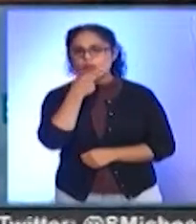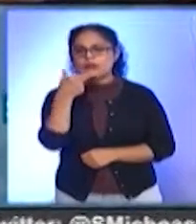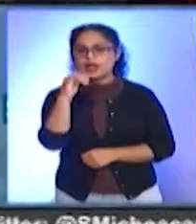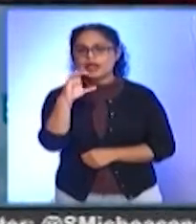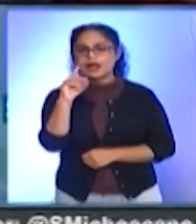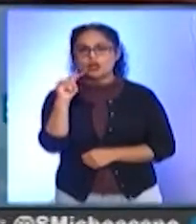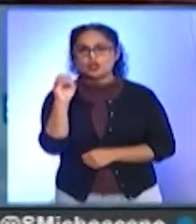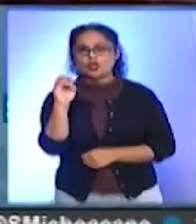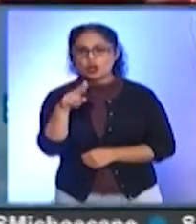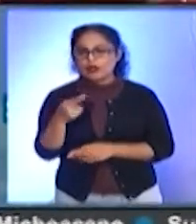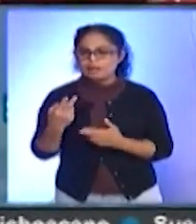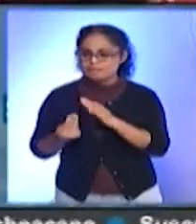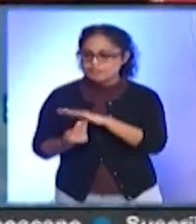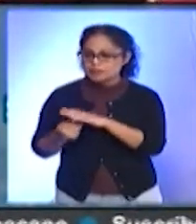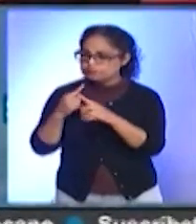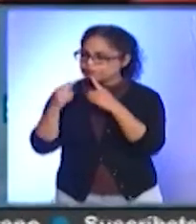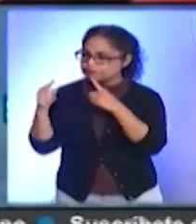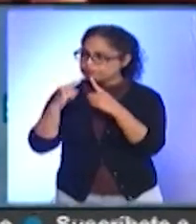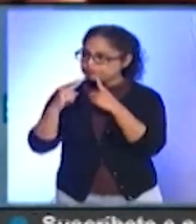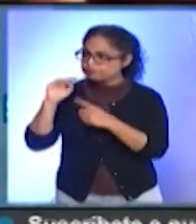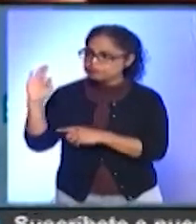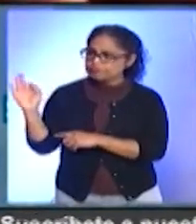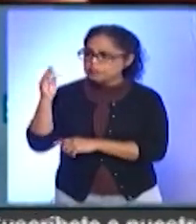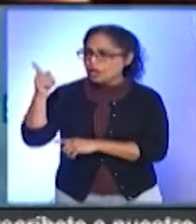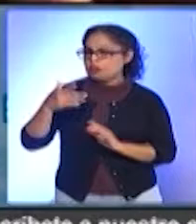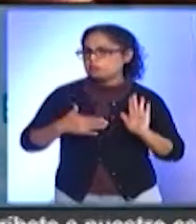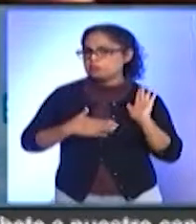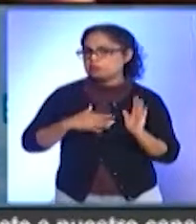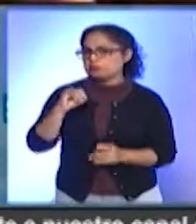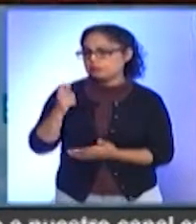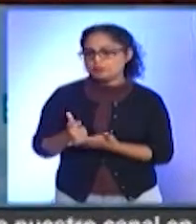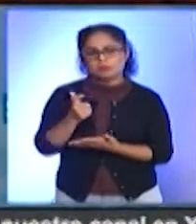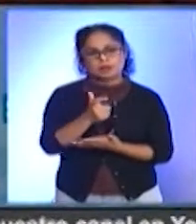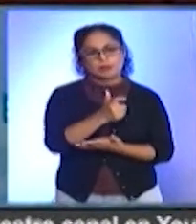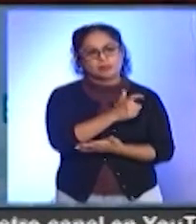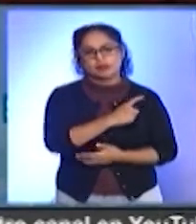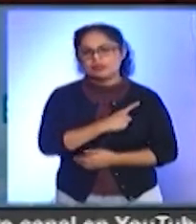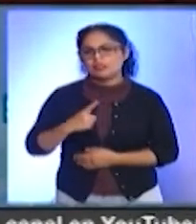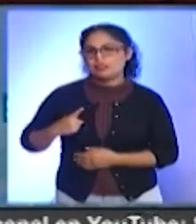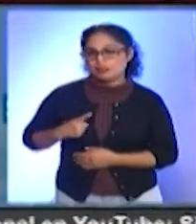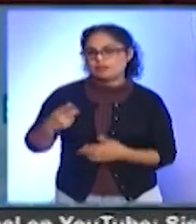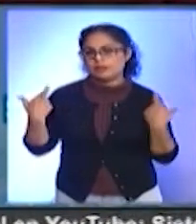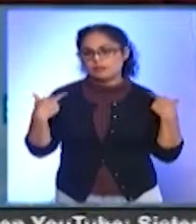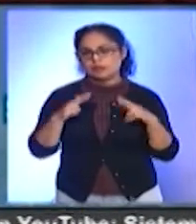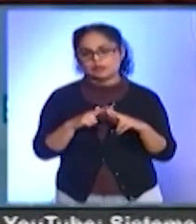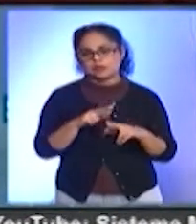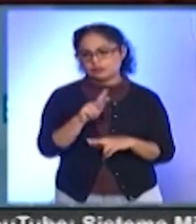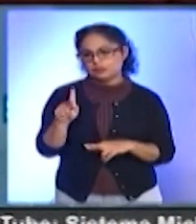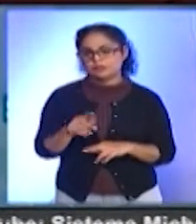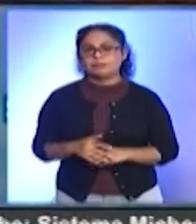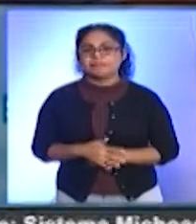resaltó que luego de la mesa de diálogo con la Federación está la promesa de apoyo para el pago de los adeudos que se tienen con el Magisterio.